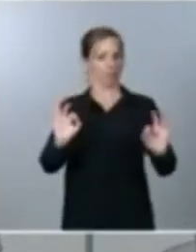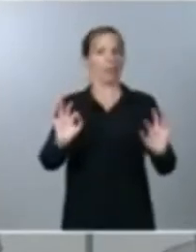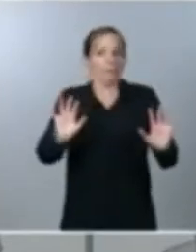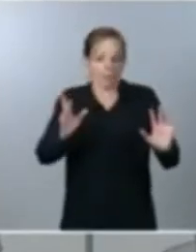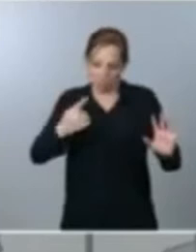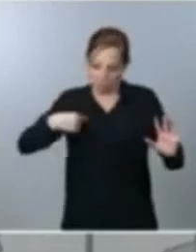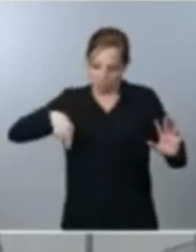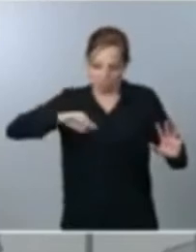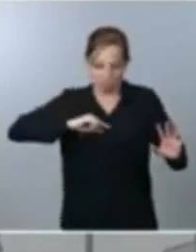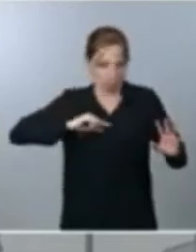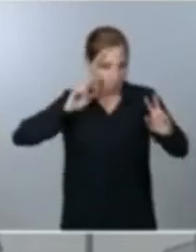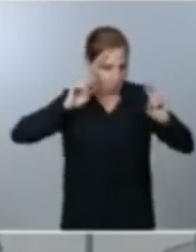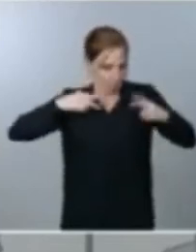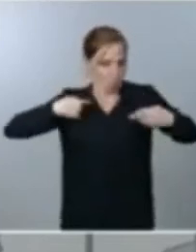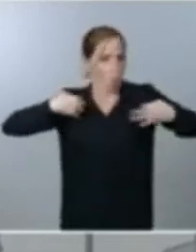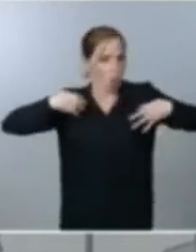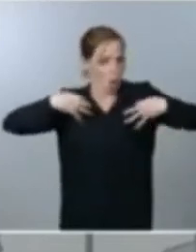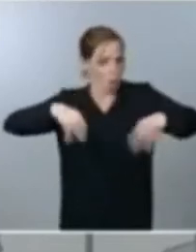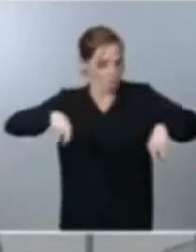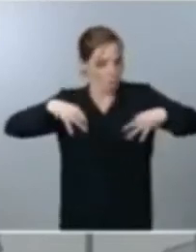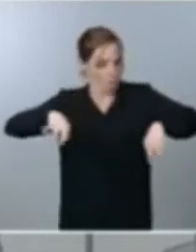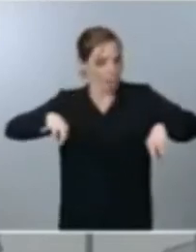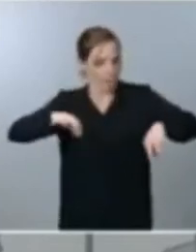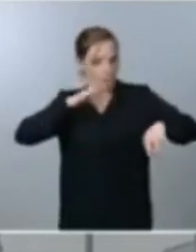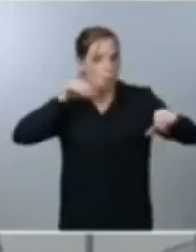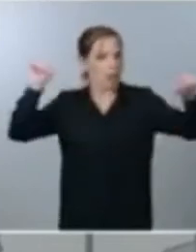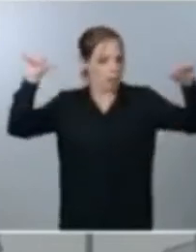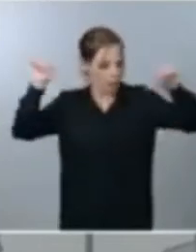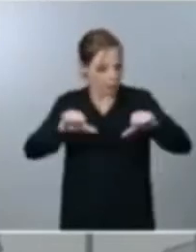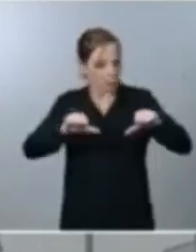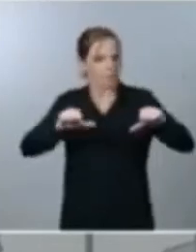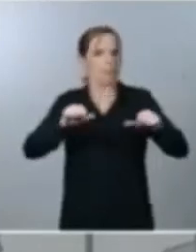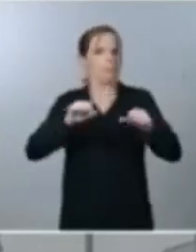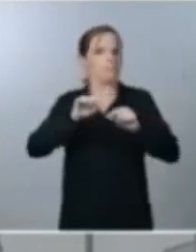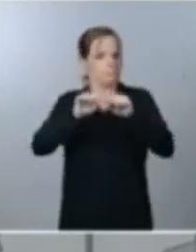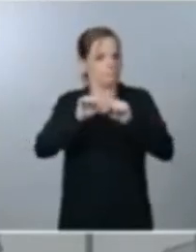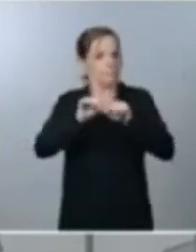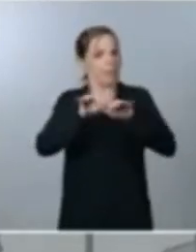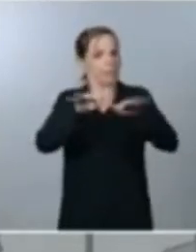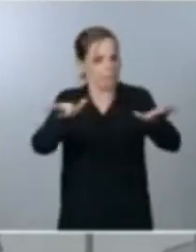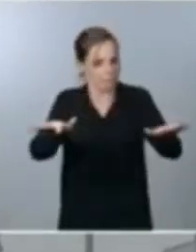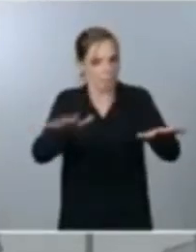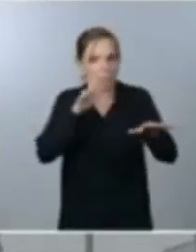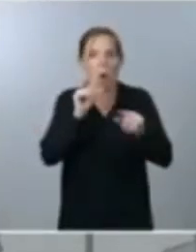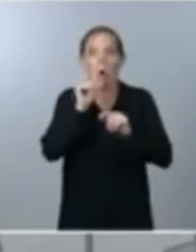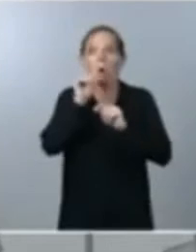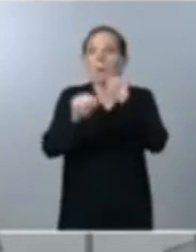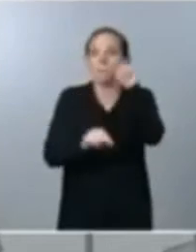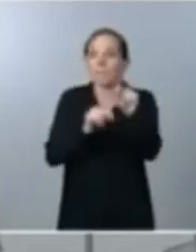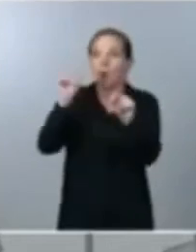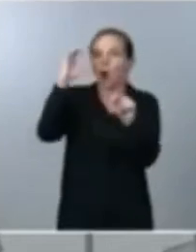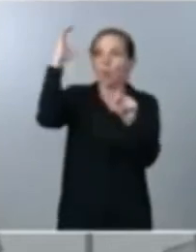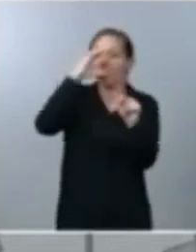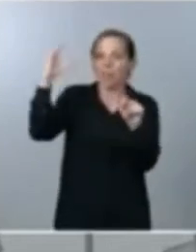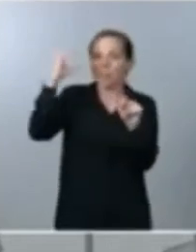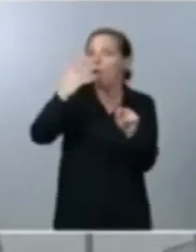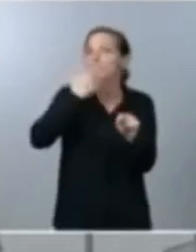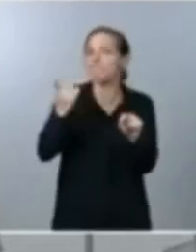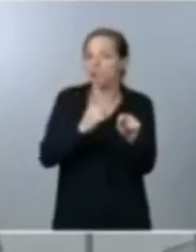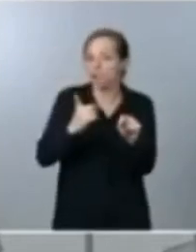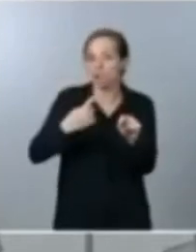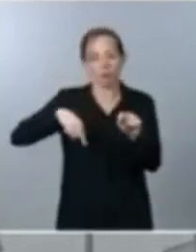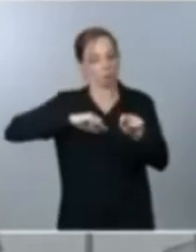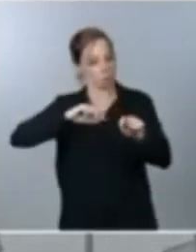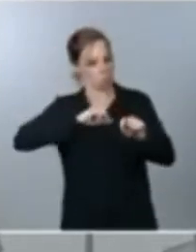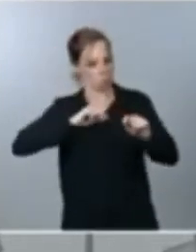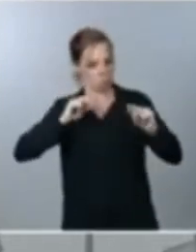abordar entre todos esta crisis esta pandemia frente a un virus desconocido para la ciencia y el trabajo que estamos desplegando